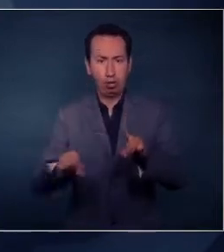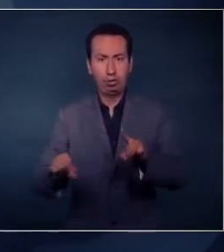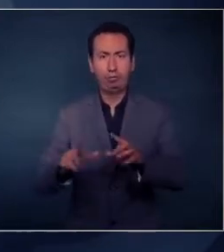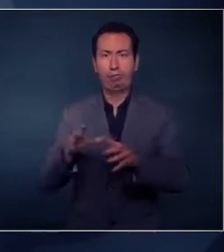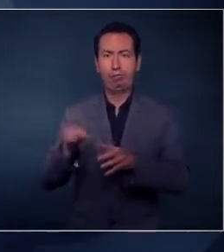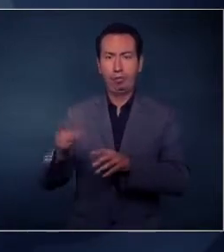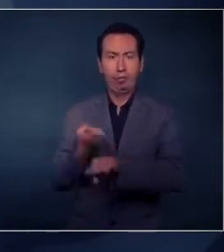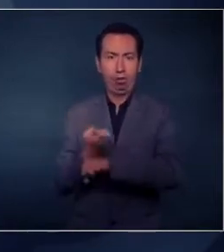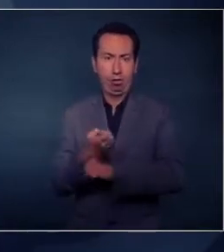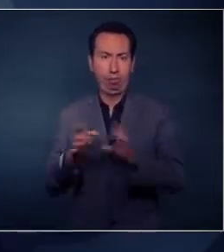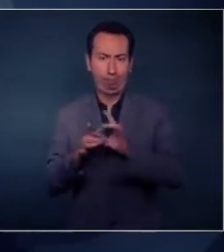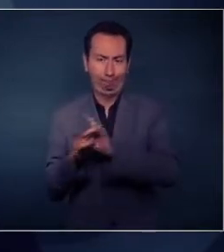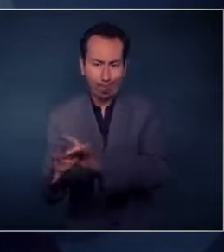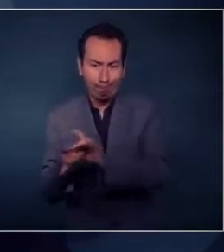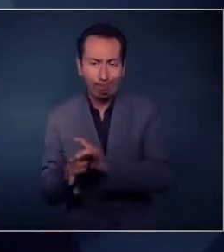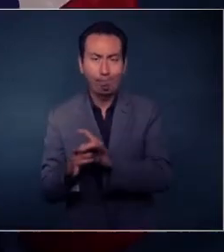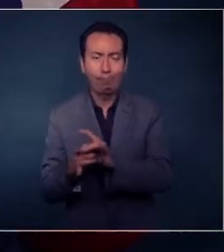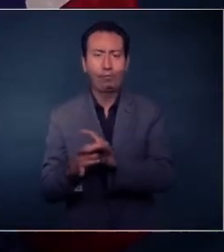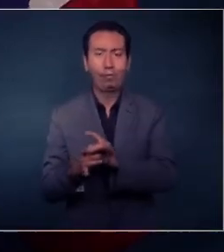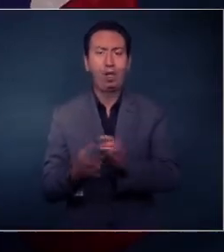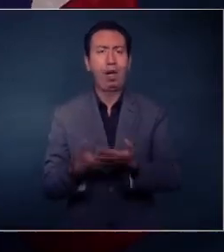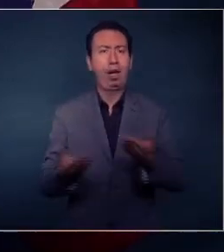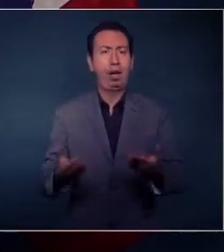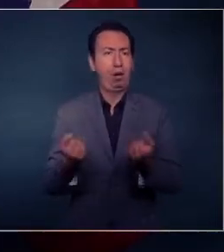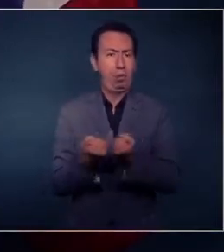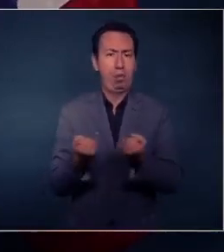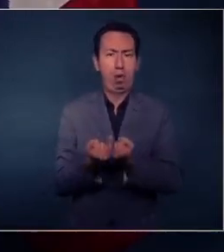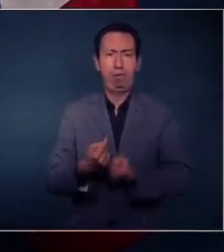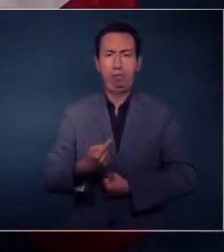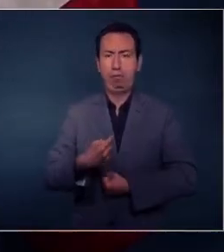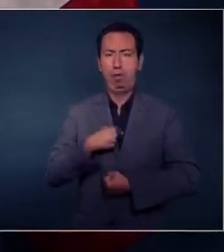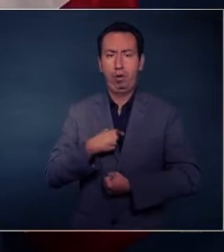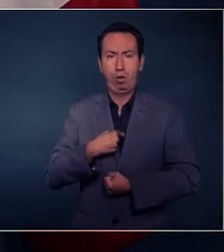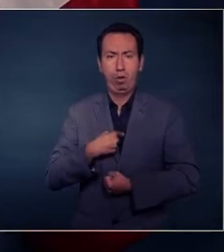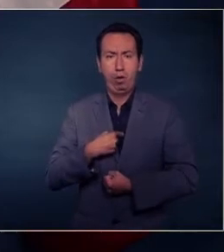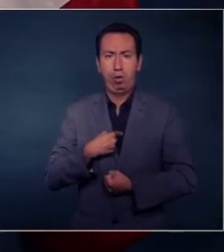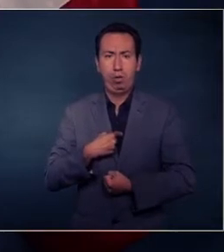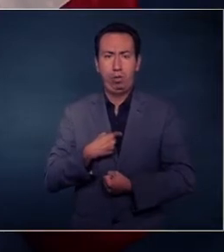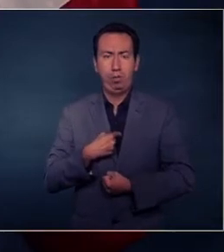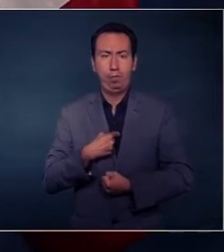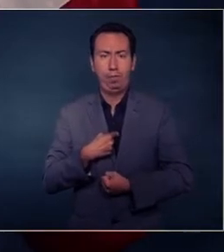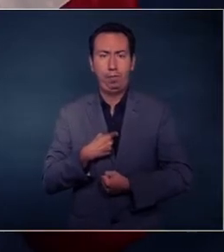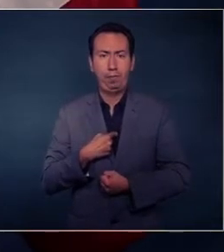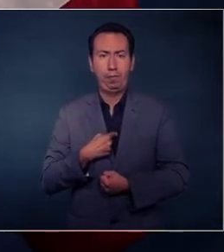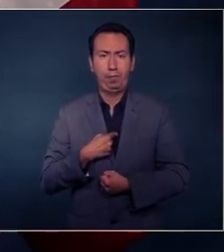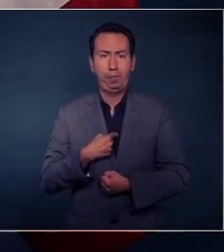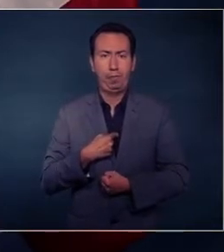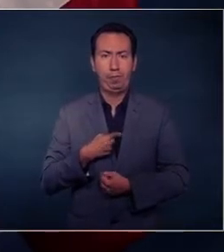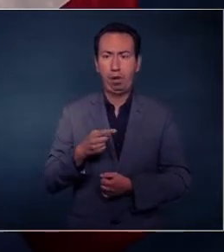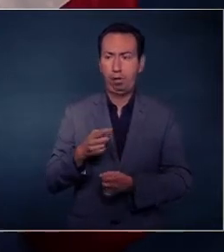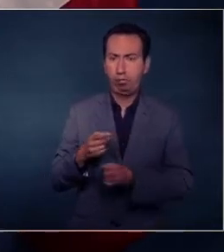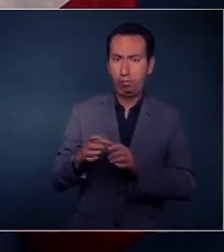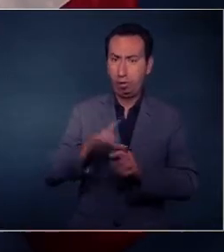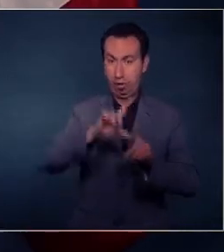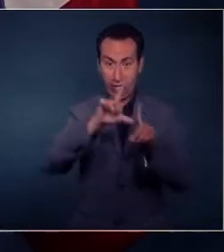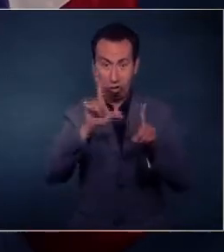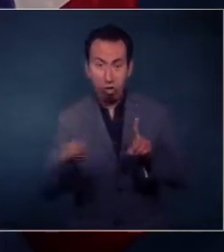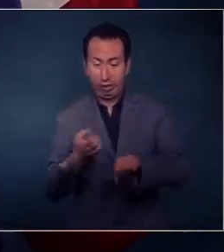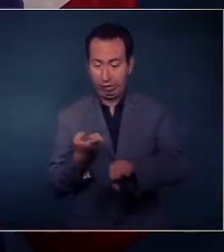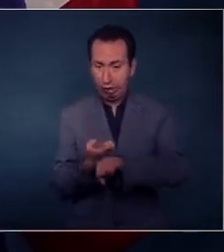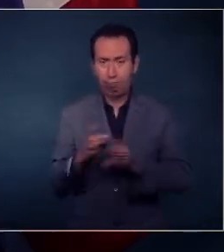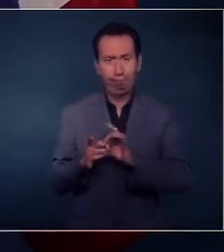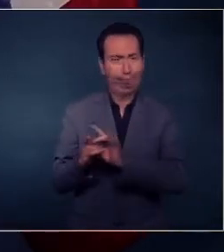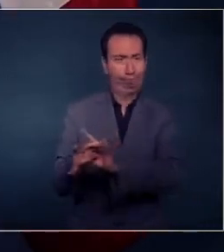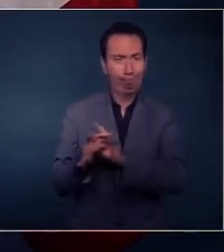vamos a salir adelante. Yo he ido trabajando de la mano con las fuerzas federales y hemos visto